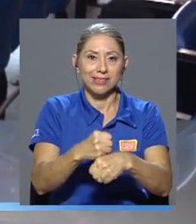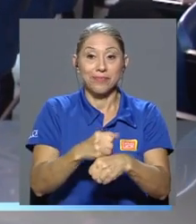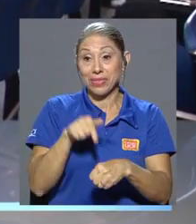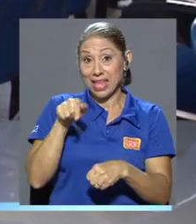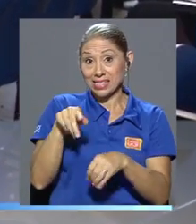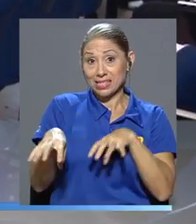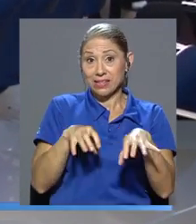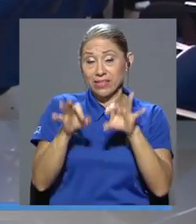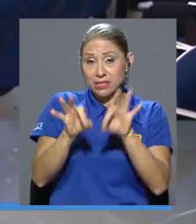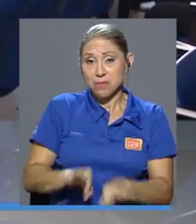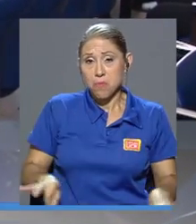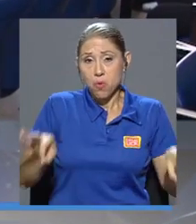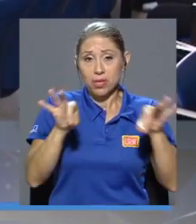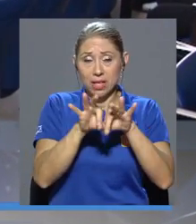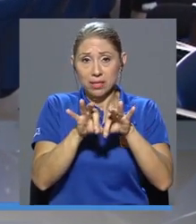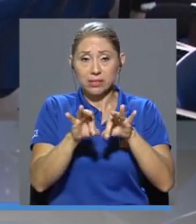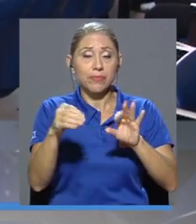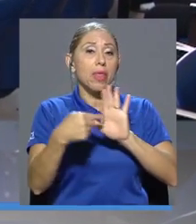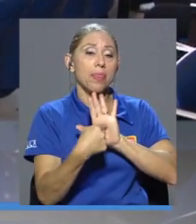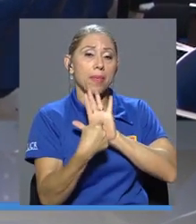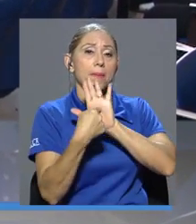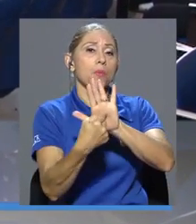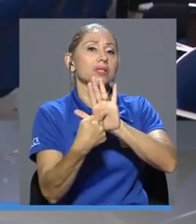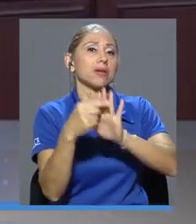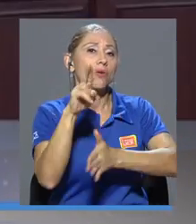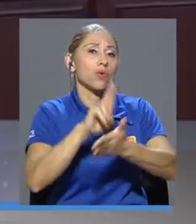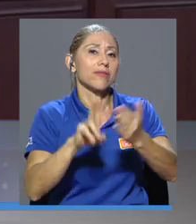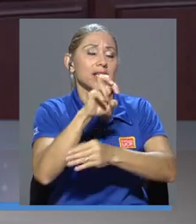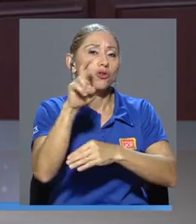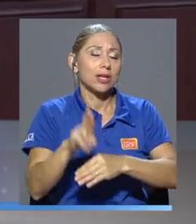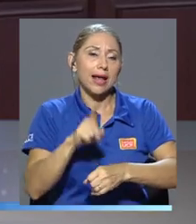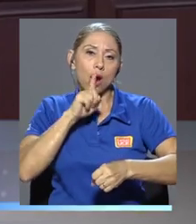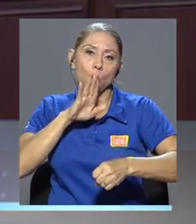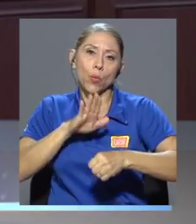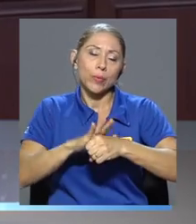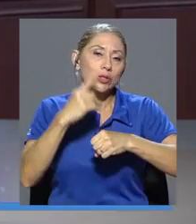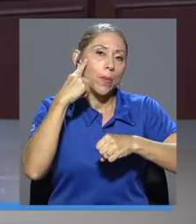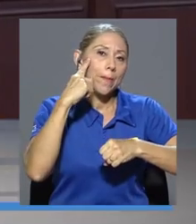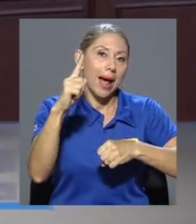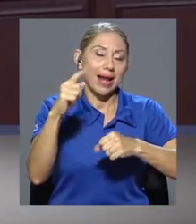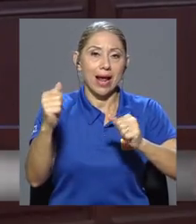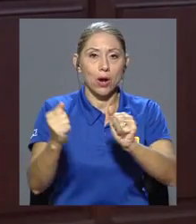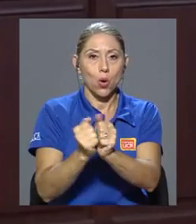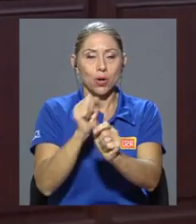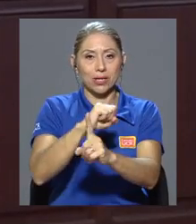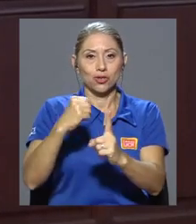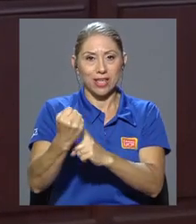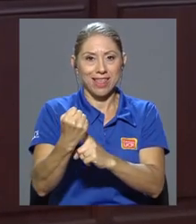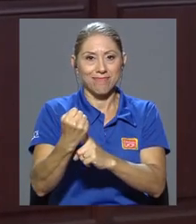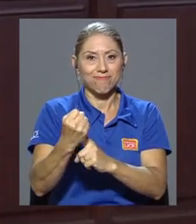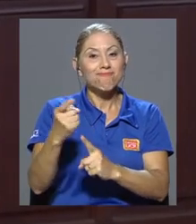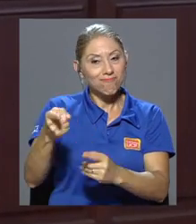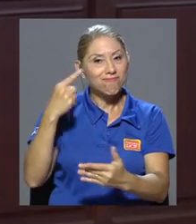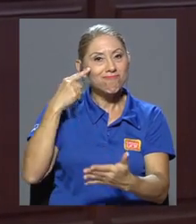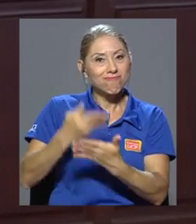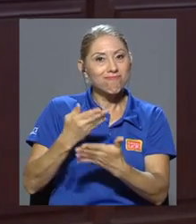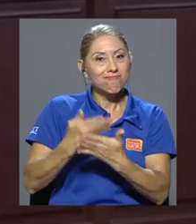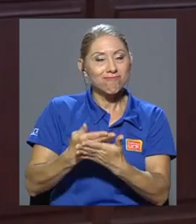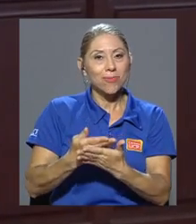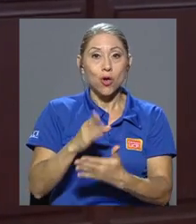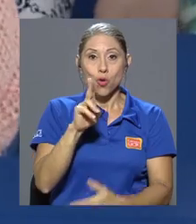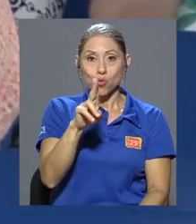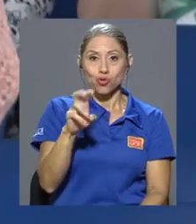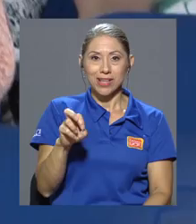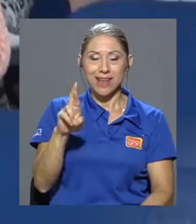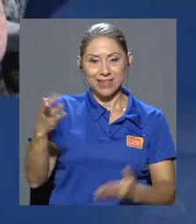importantes porque reflejan el compromiso de la Universidad de Costa Rica para y con la sociedad, y es una fiel muestra de que, sin duda alguna, la